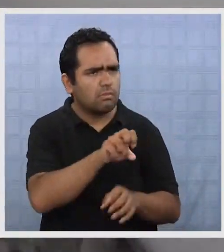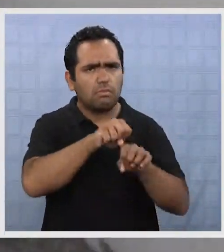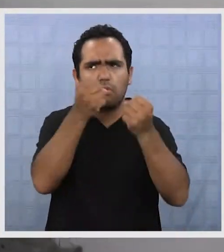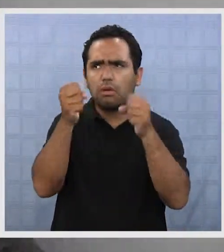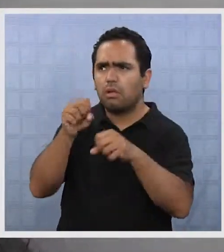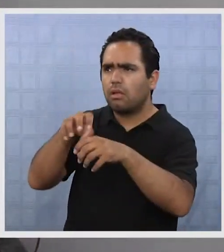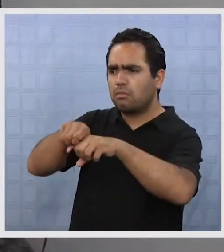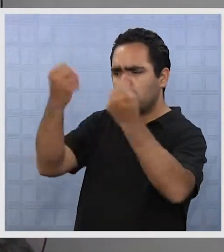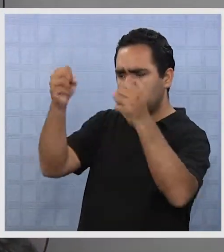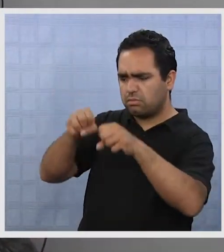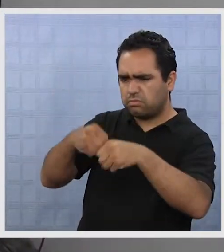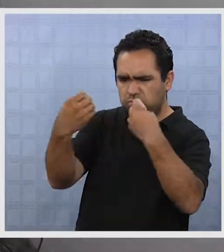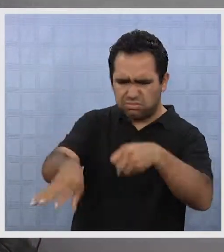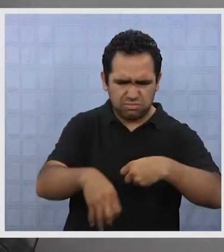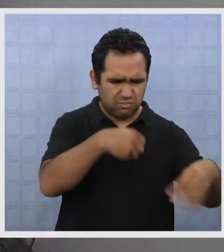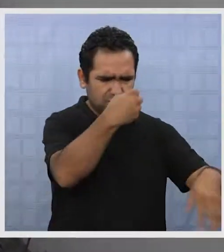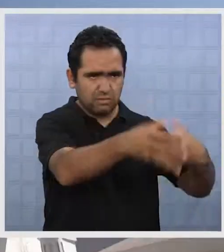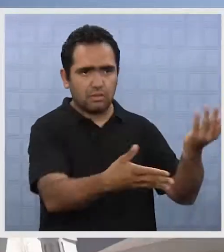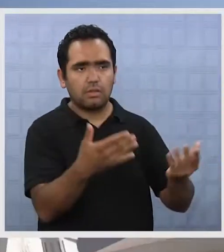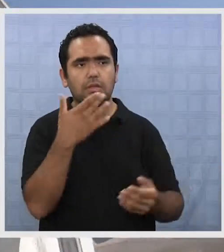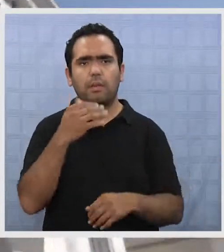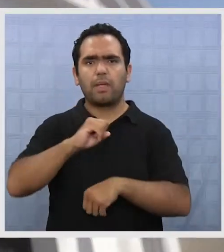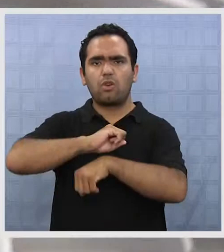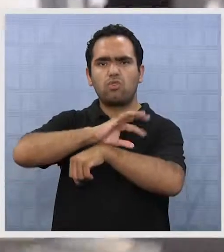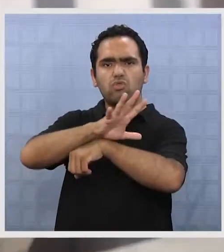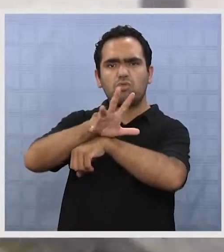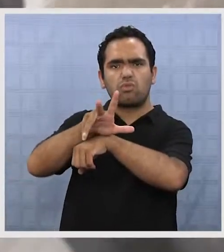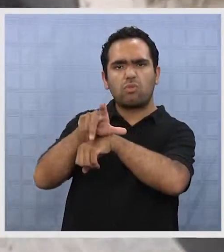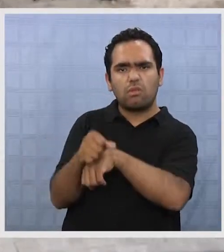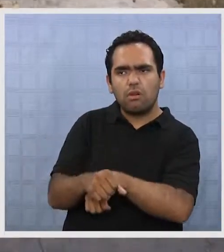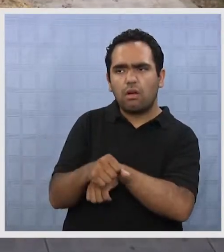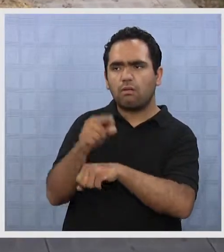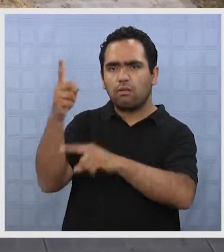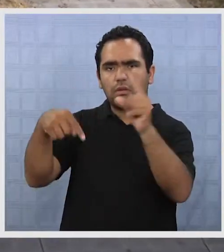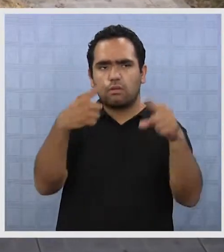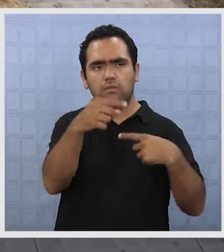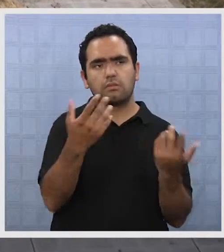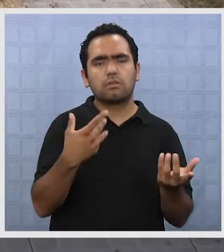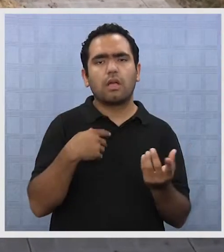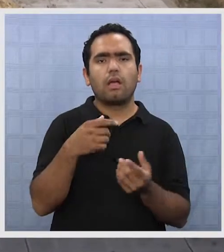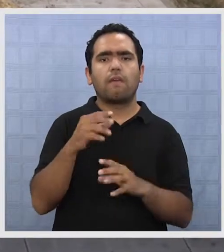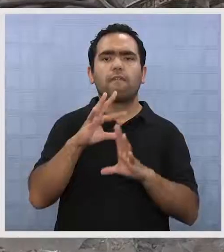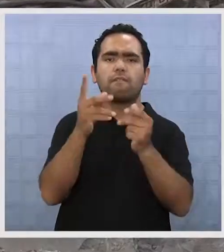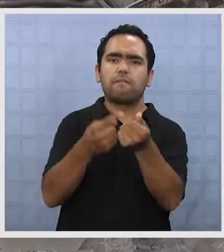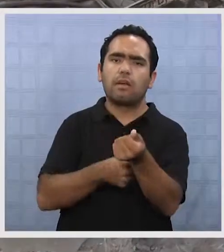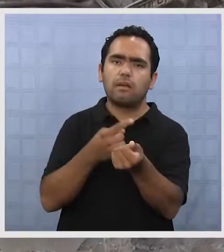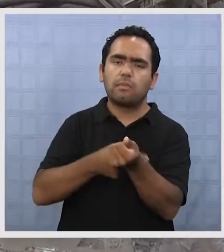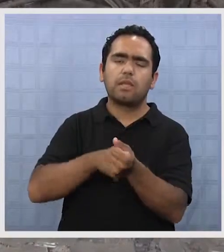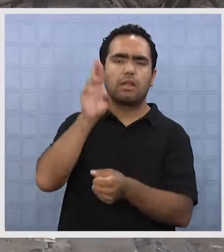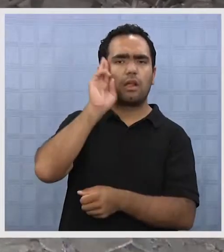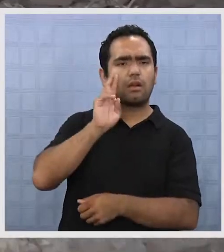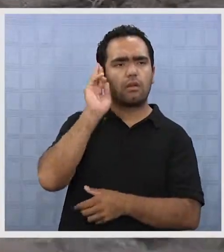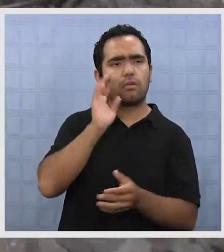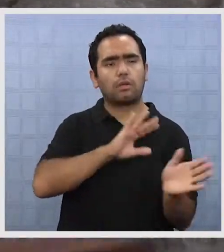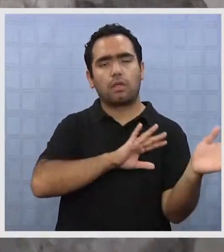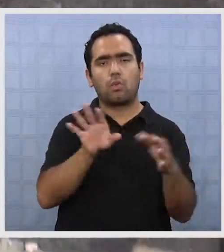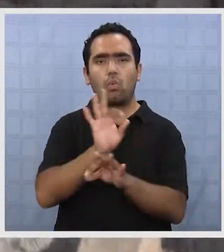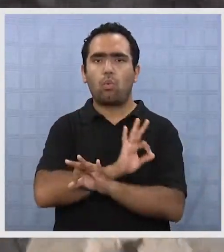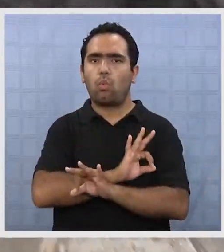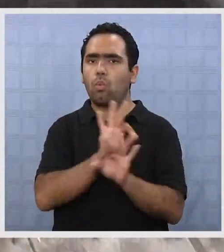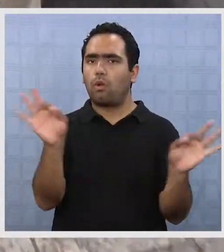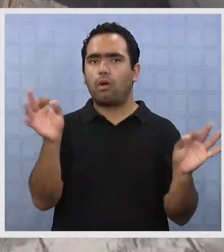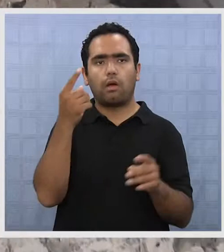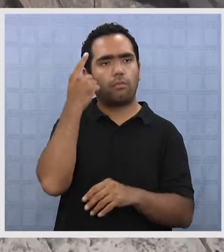mamparas y rejas dañadas y tiradas en el suelo, además de robos de adornos que utilizan las familias para recordar a sus seres queridos. Nunca